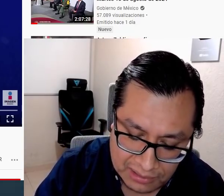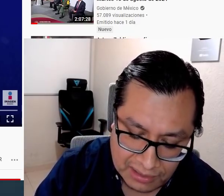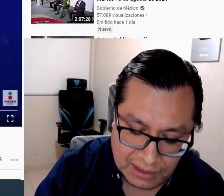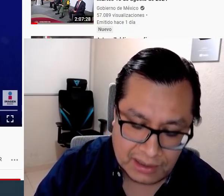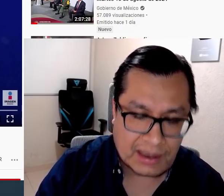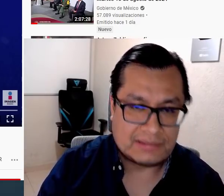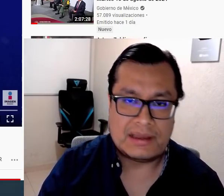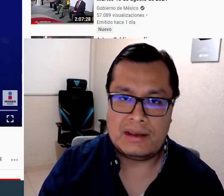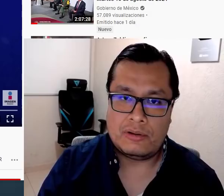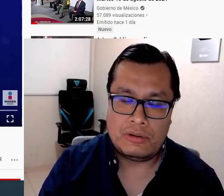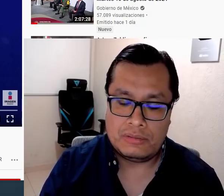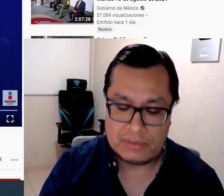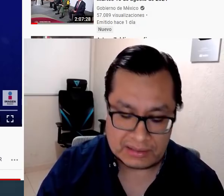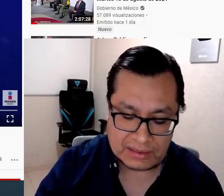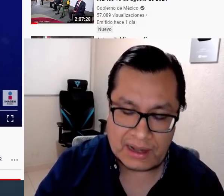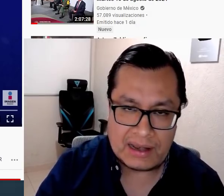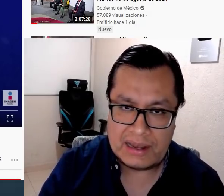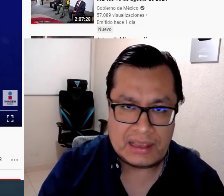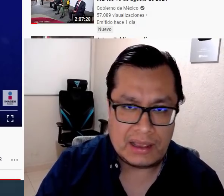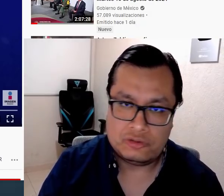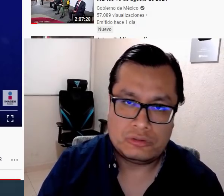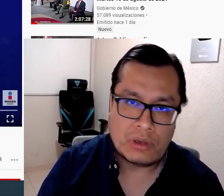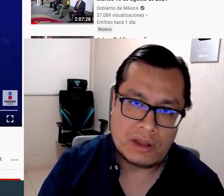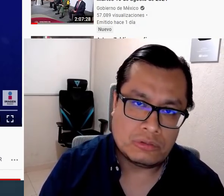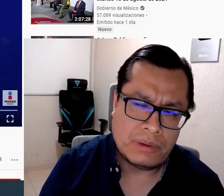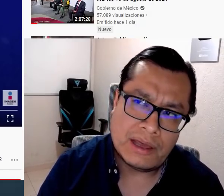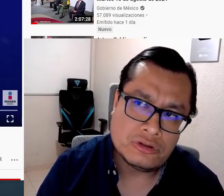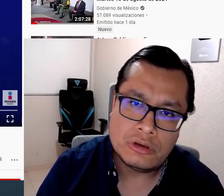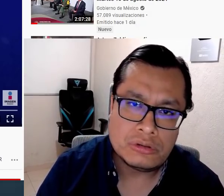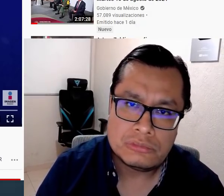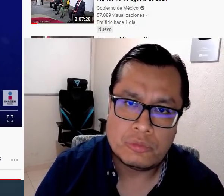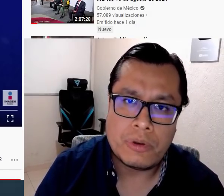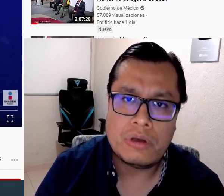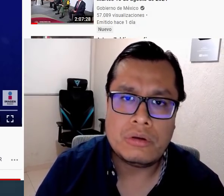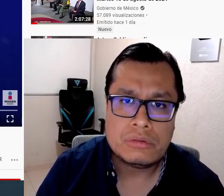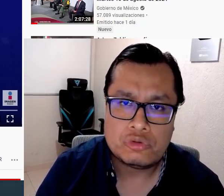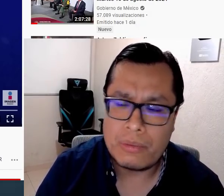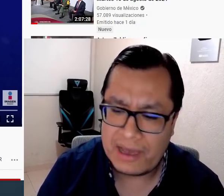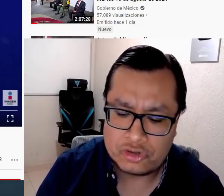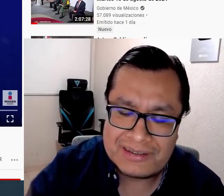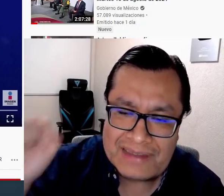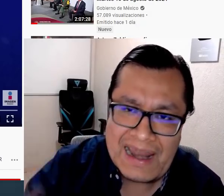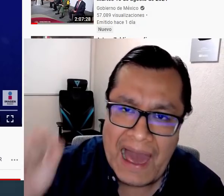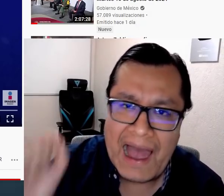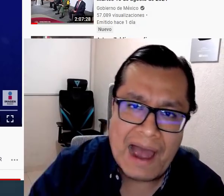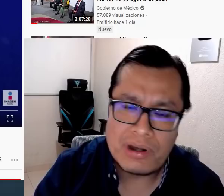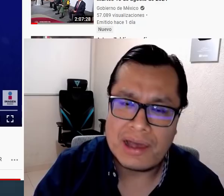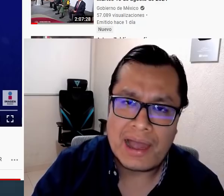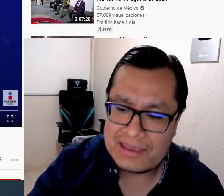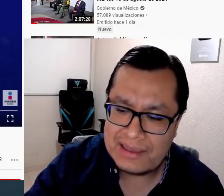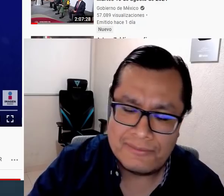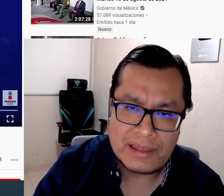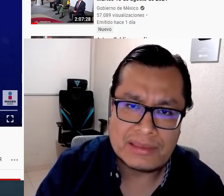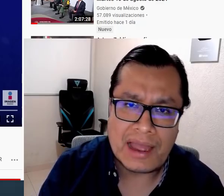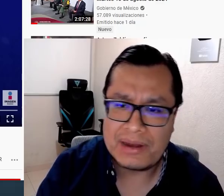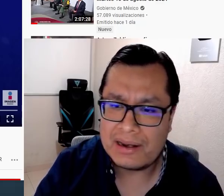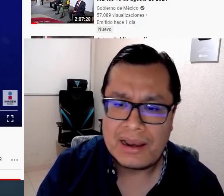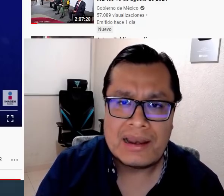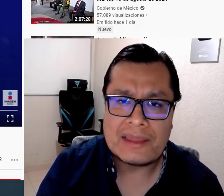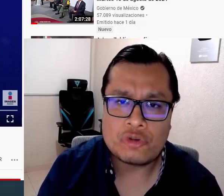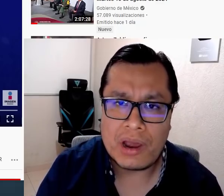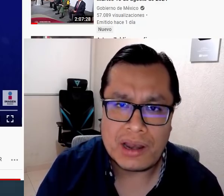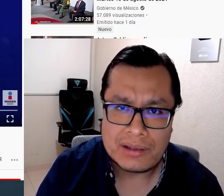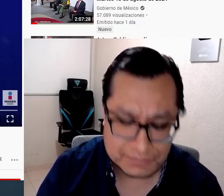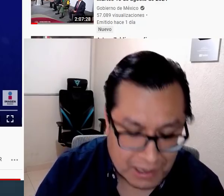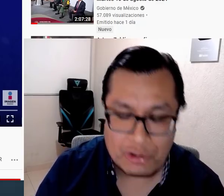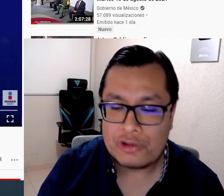hiciste ahorita de hacer o de atender en línea, eso no era tu obligación, supongo. Tu obligación es estar en la aula, ahí, frente a abrir